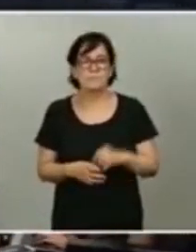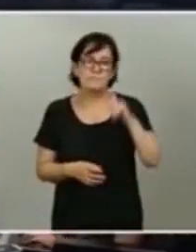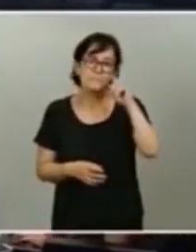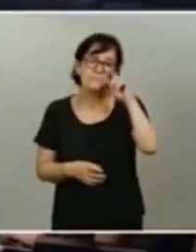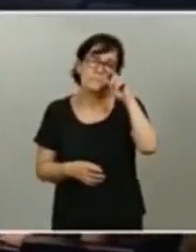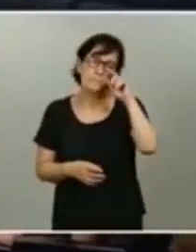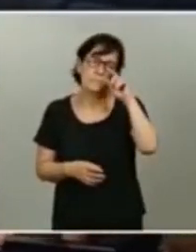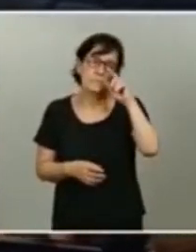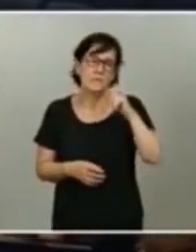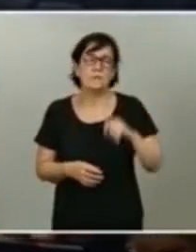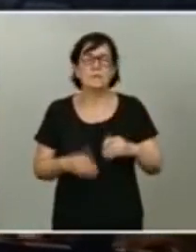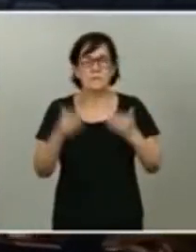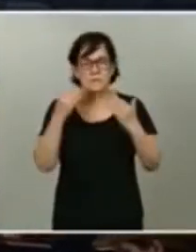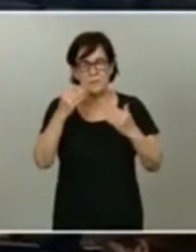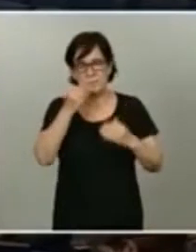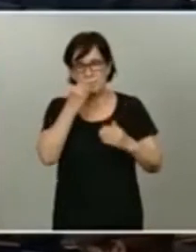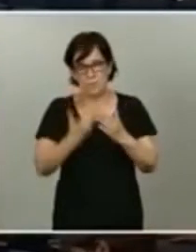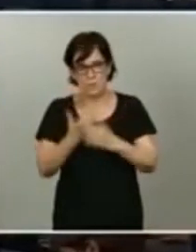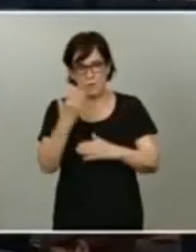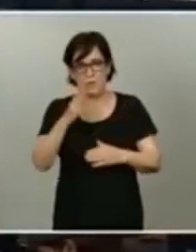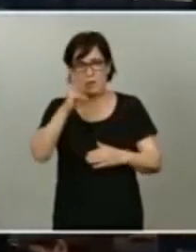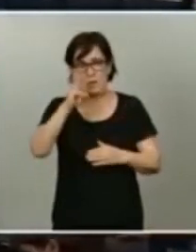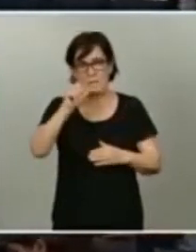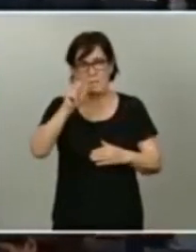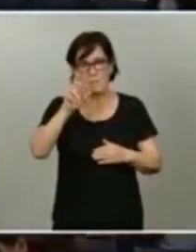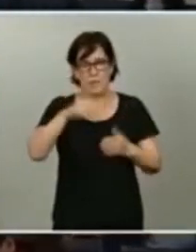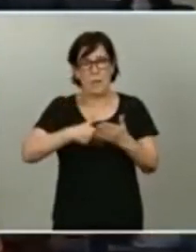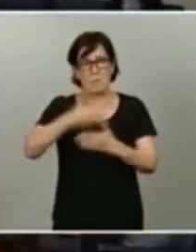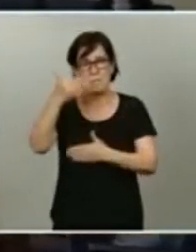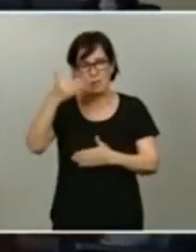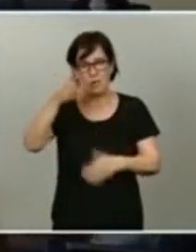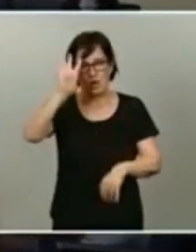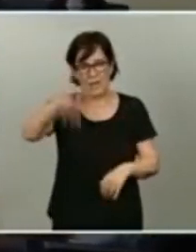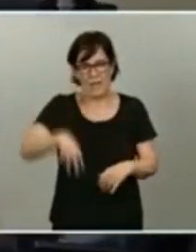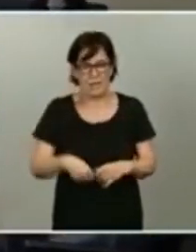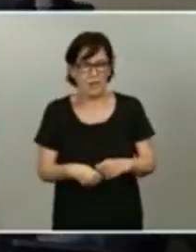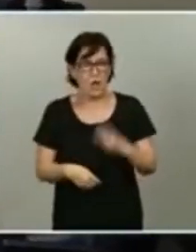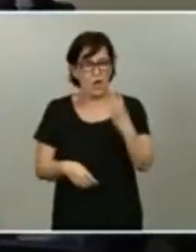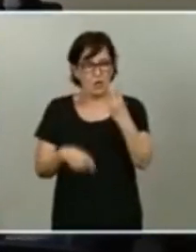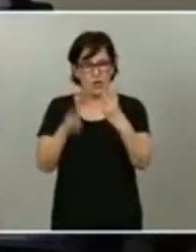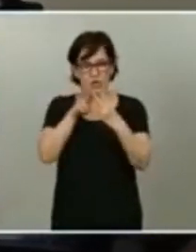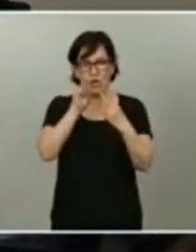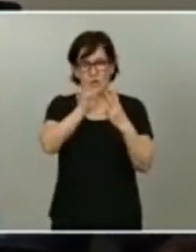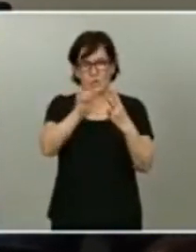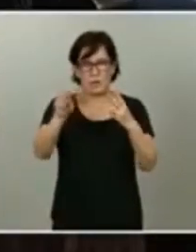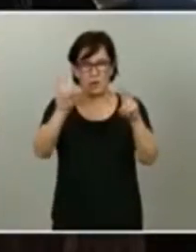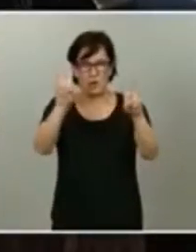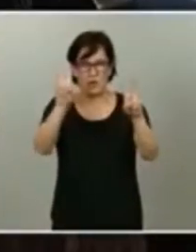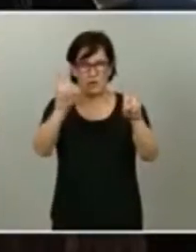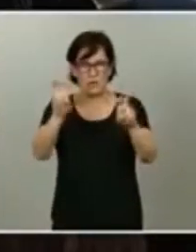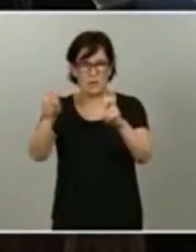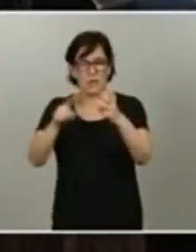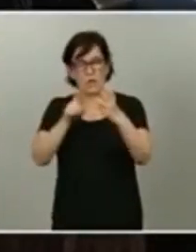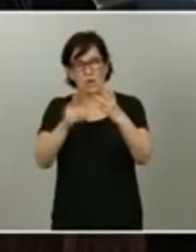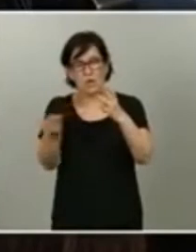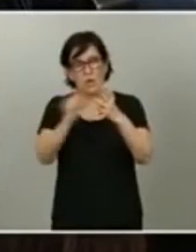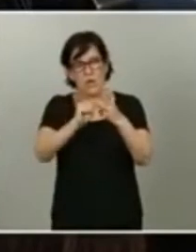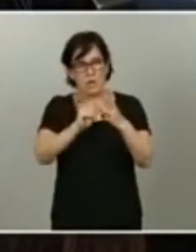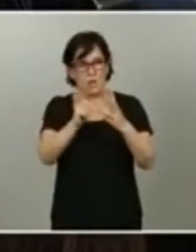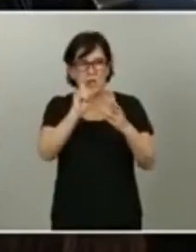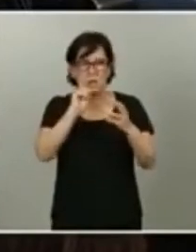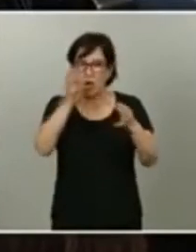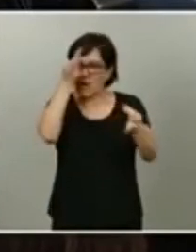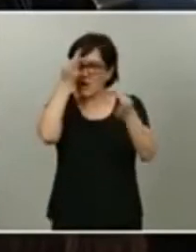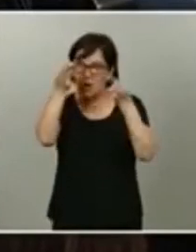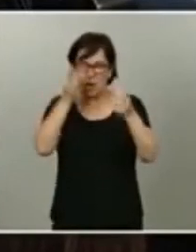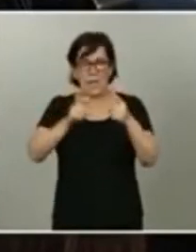Gracias. Buenos días, ministra Pilar Santos del Período de Cataluña. Tengo dos preguntas de dos temas que han salido y una nueva que creo que no ha concretado. Empiezo por